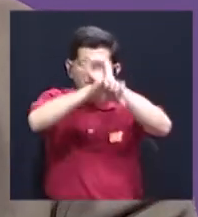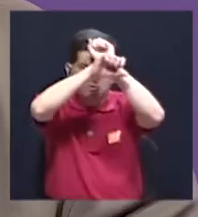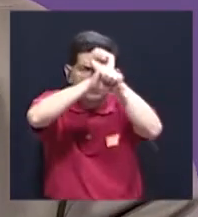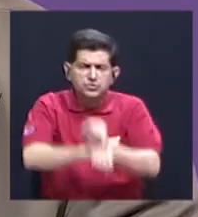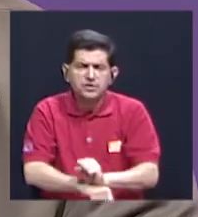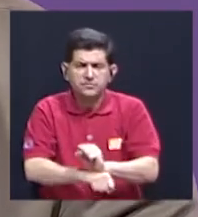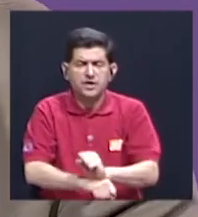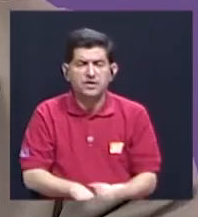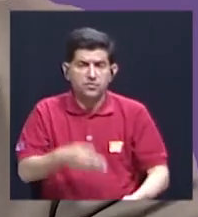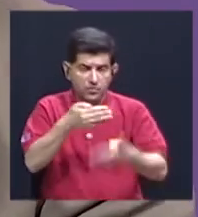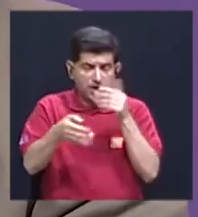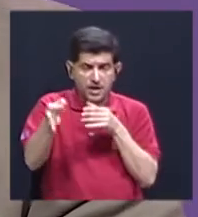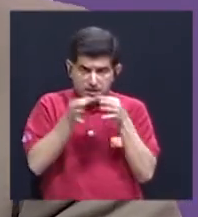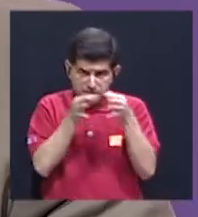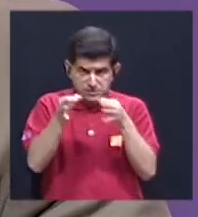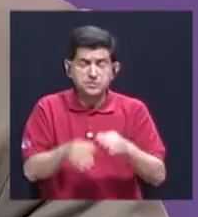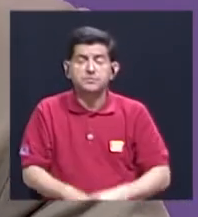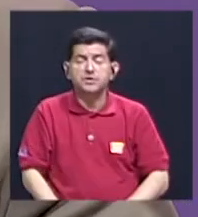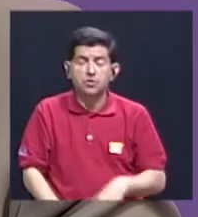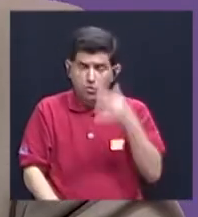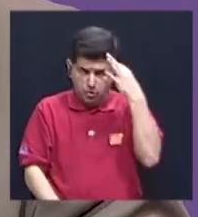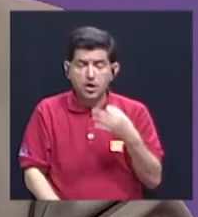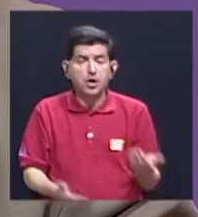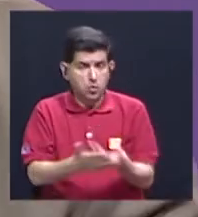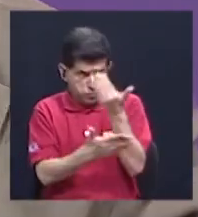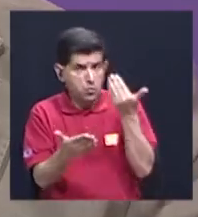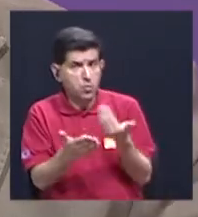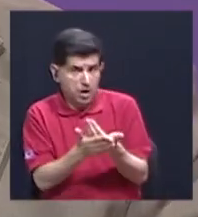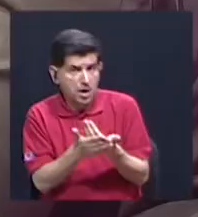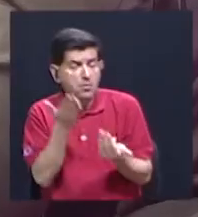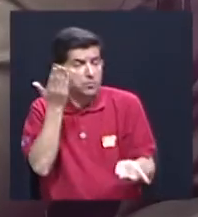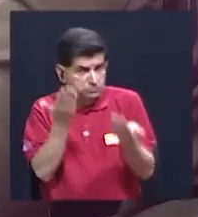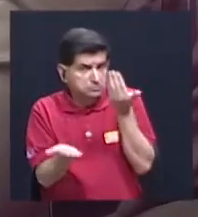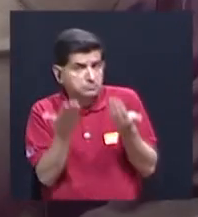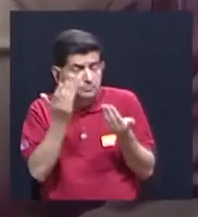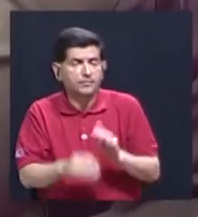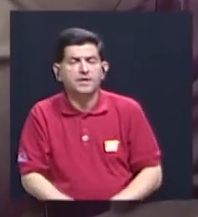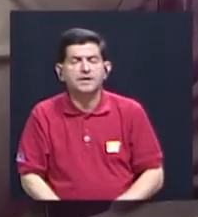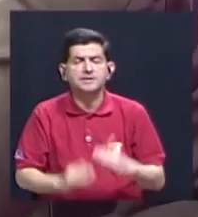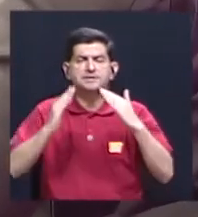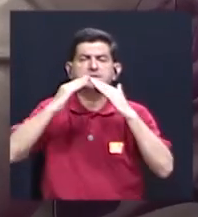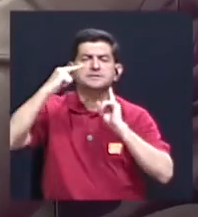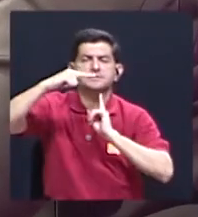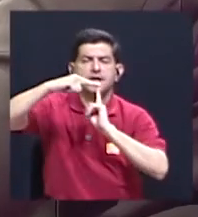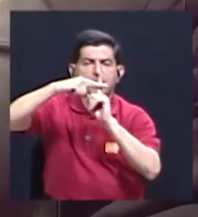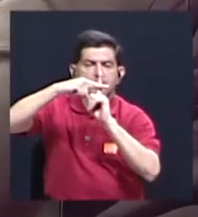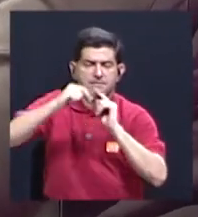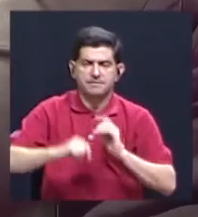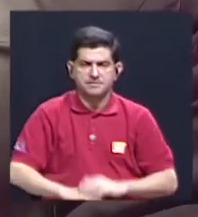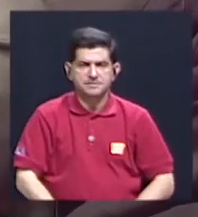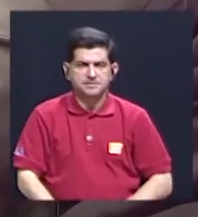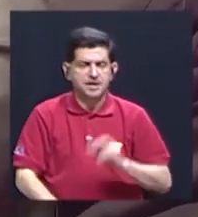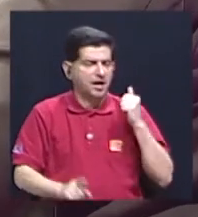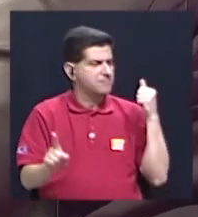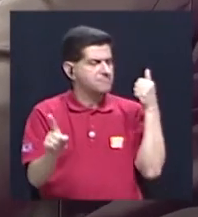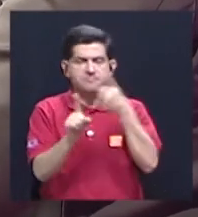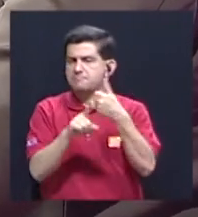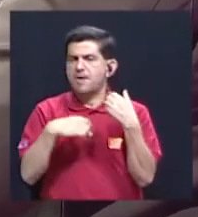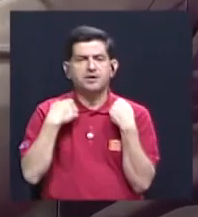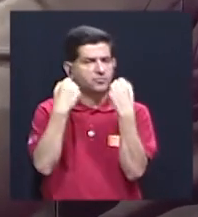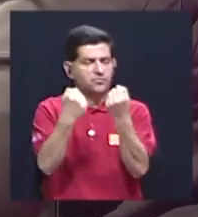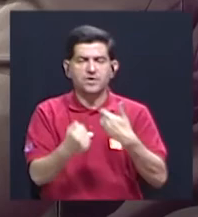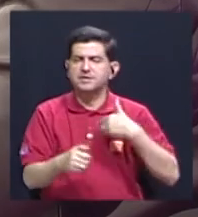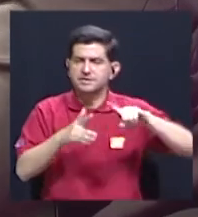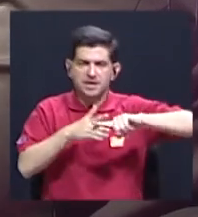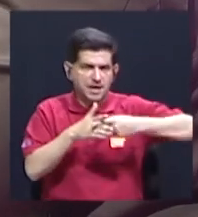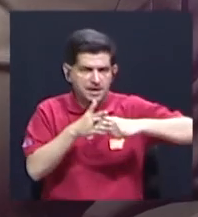que usted ahora hacía una reflexión que me parece que es algo novedoso, que de alguna manera la Iglesia no ha impactado tan fuertemente